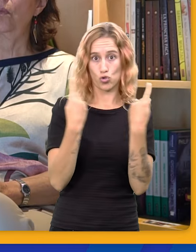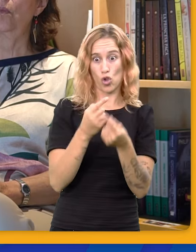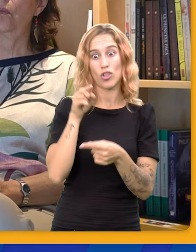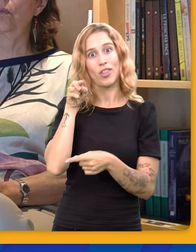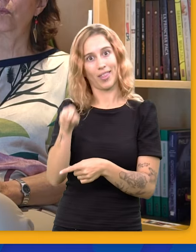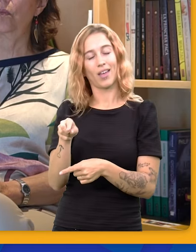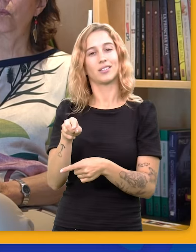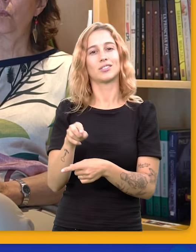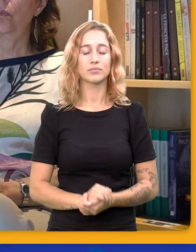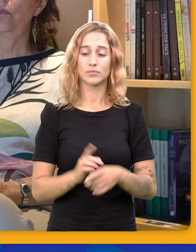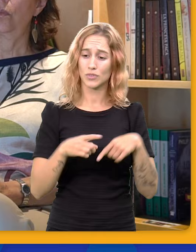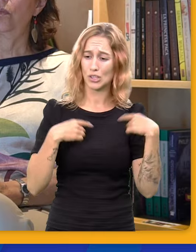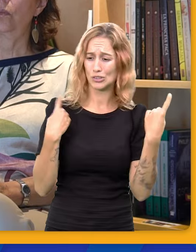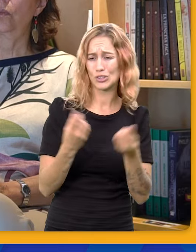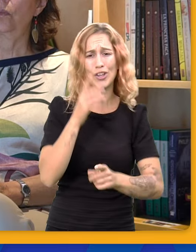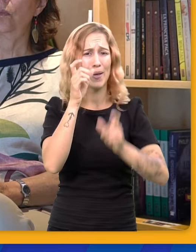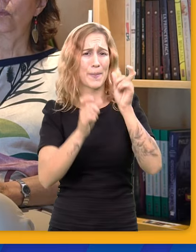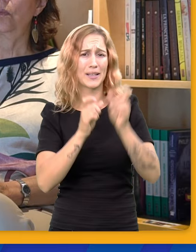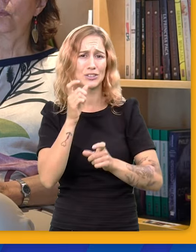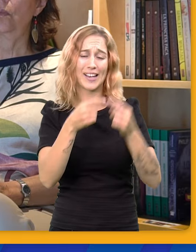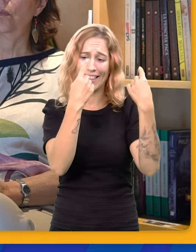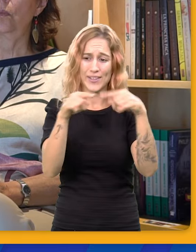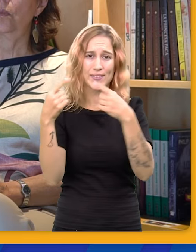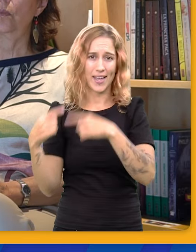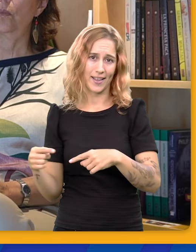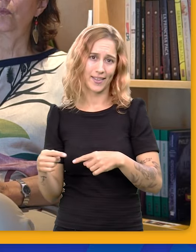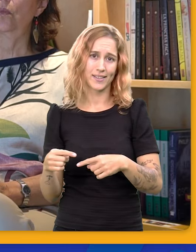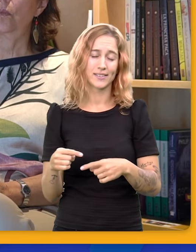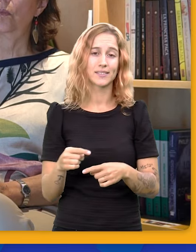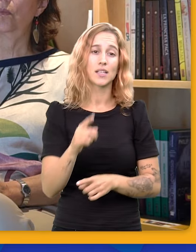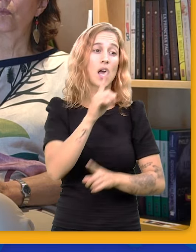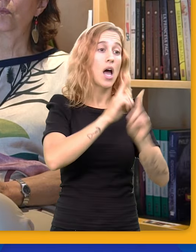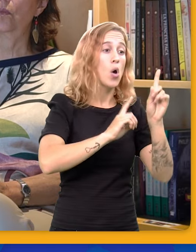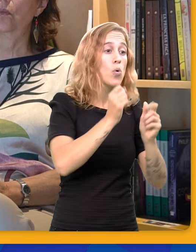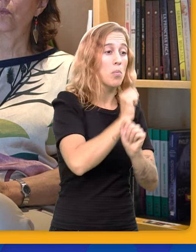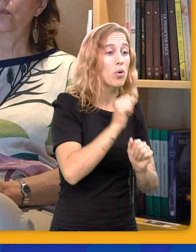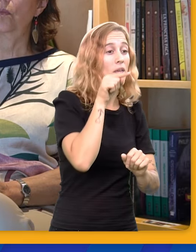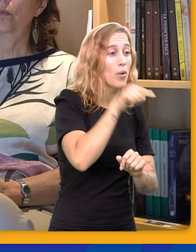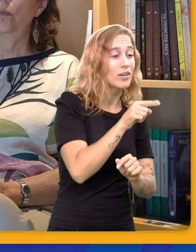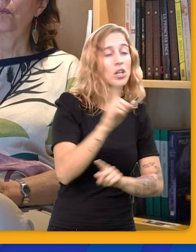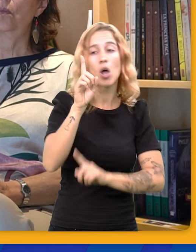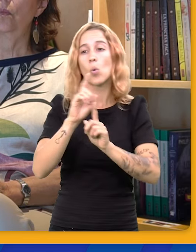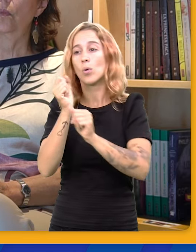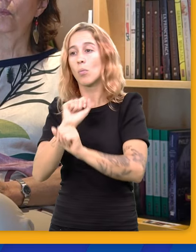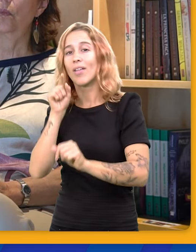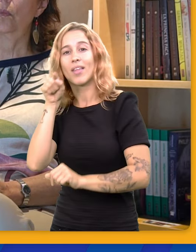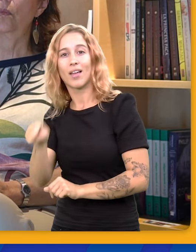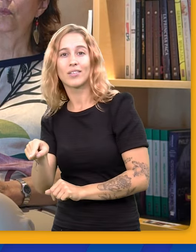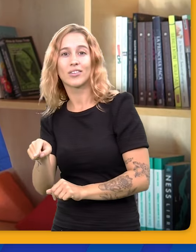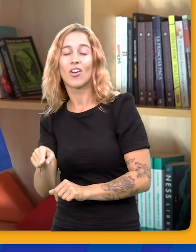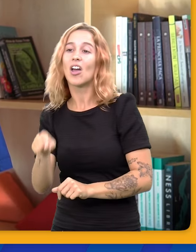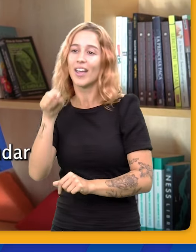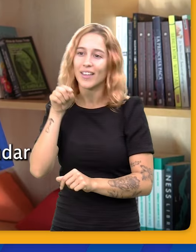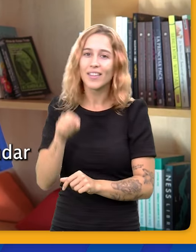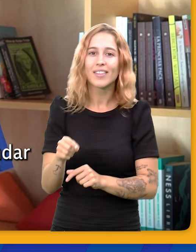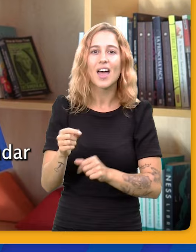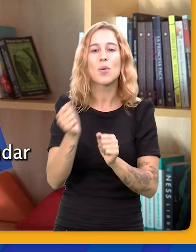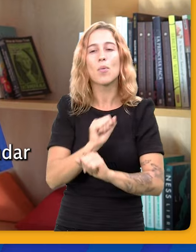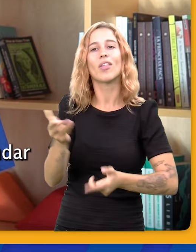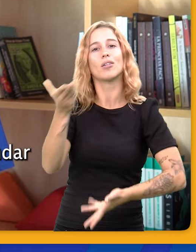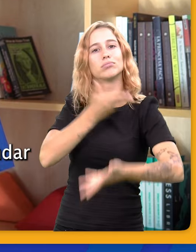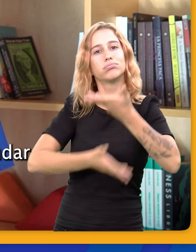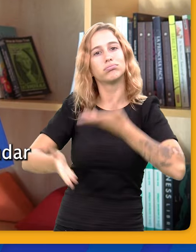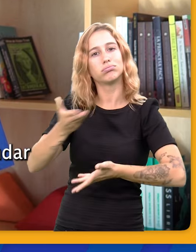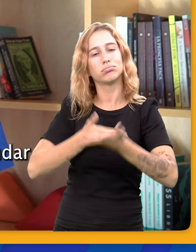personas diferentes. Unas podemos una cosa, otras podemos otra. Y desde ahí trabajar. El